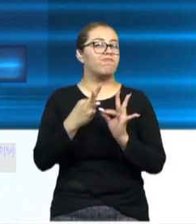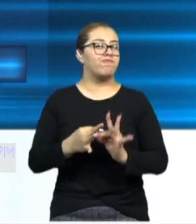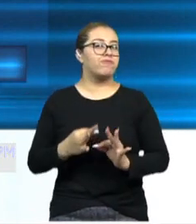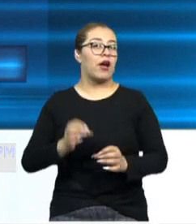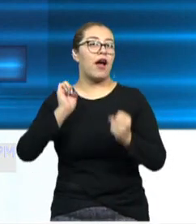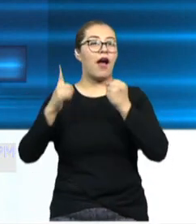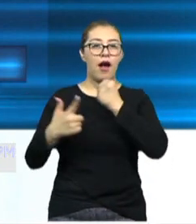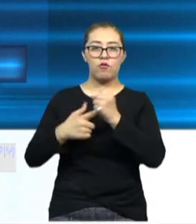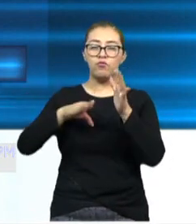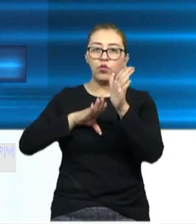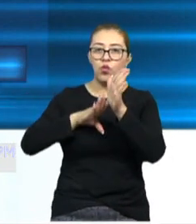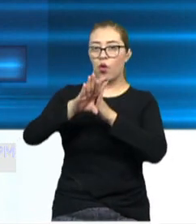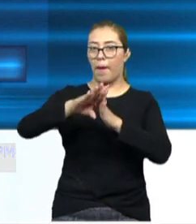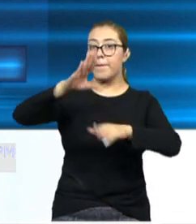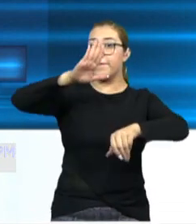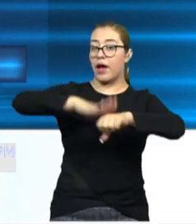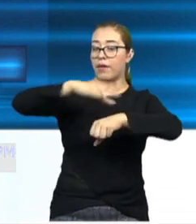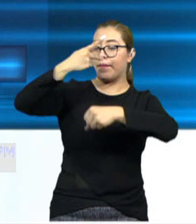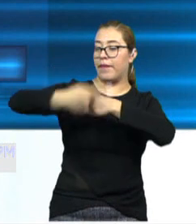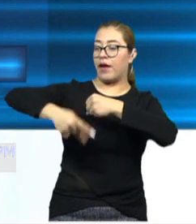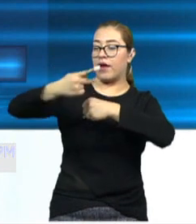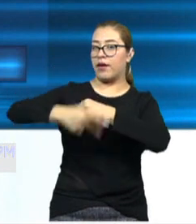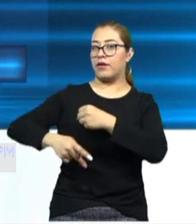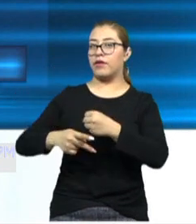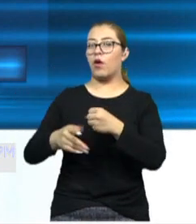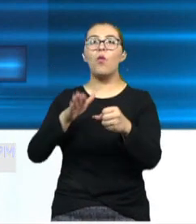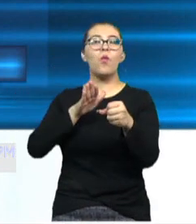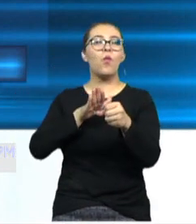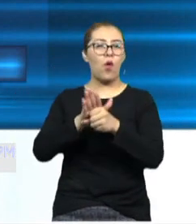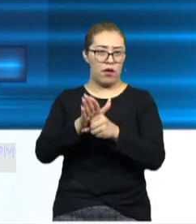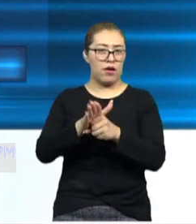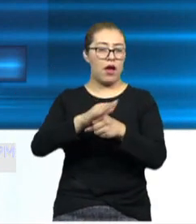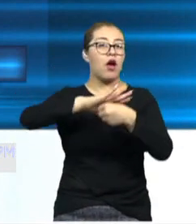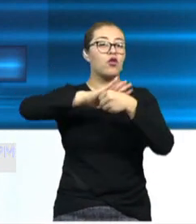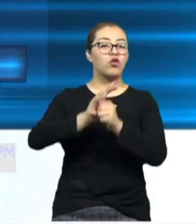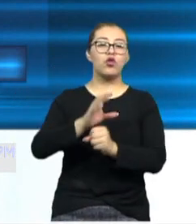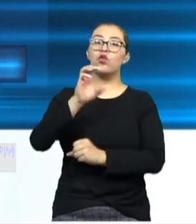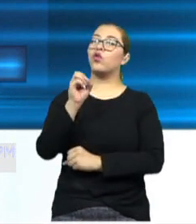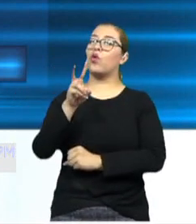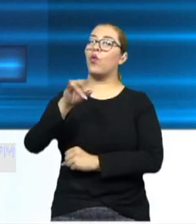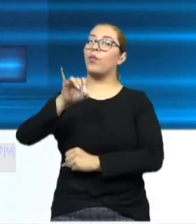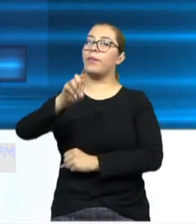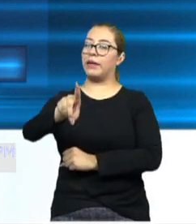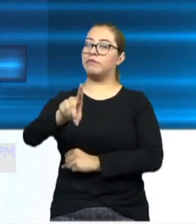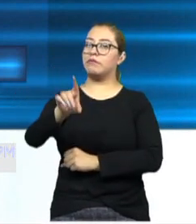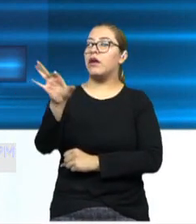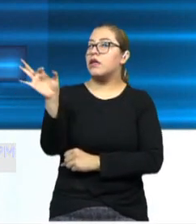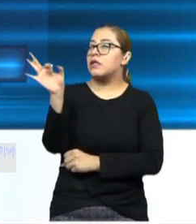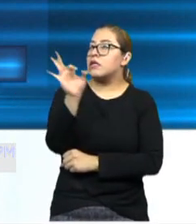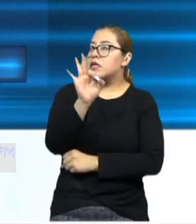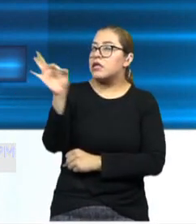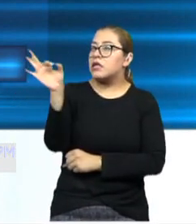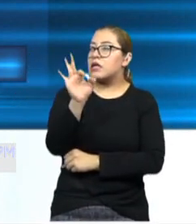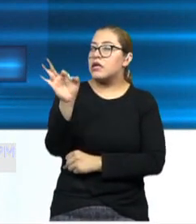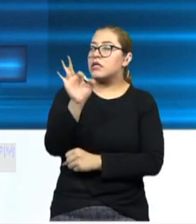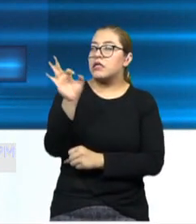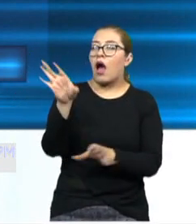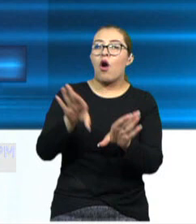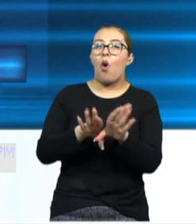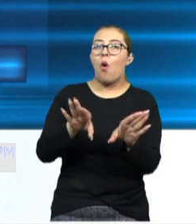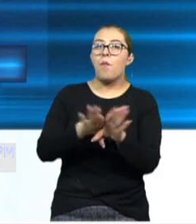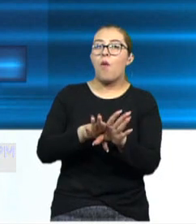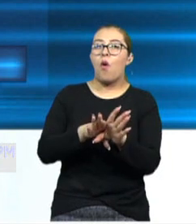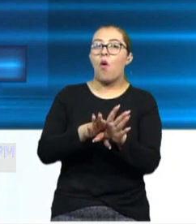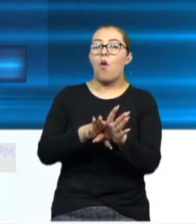incremento en el riesgo, riesgo de que el COVID podría causar amenazas o